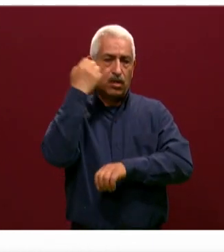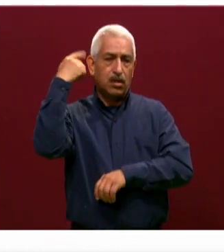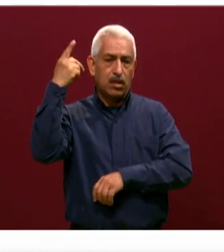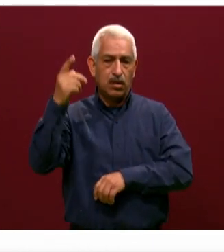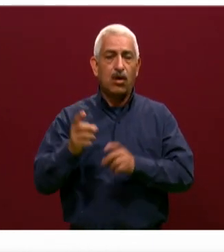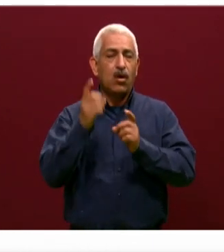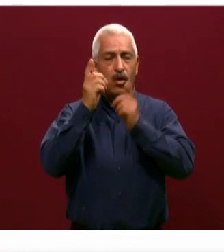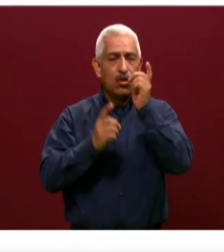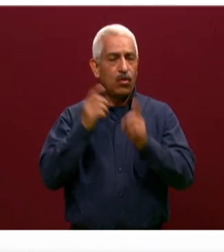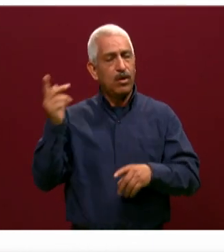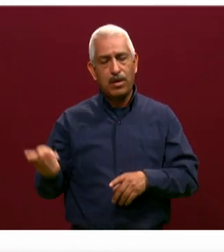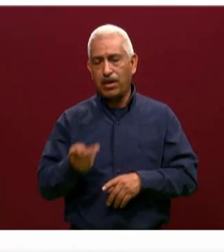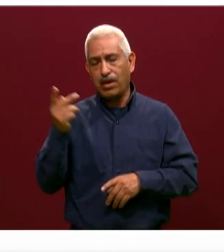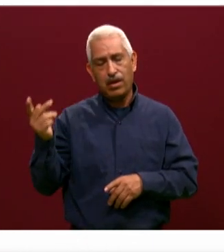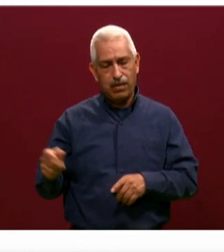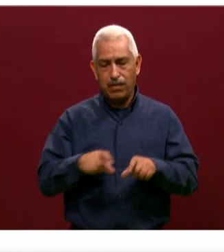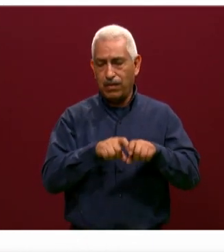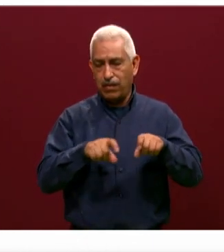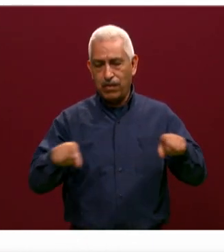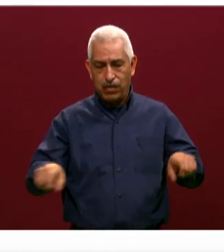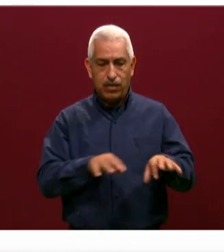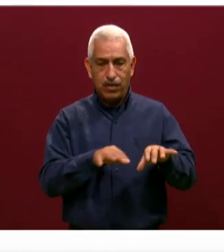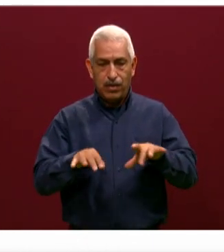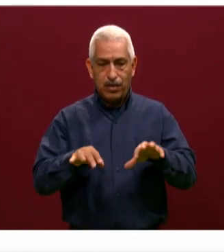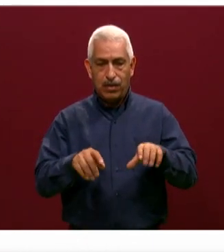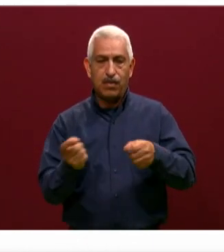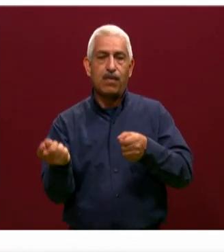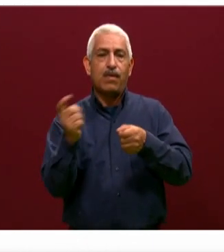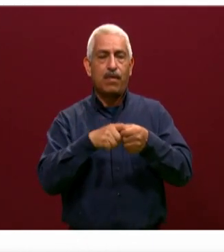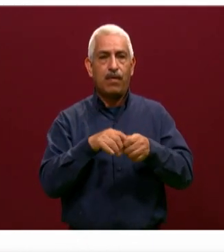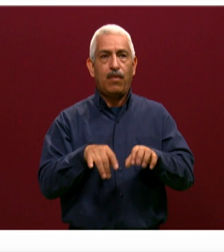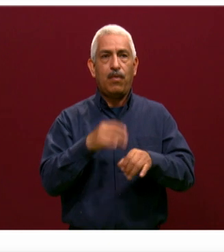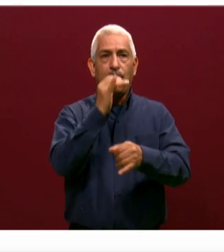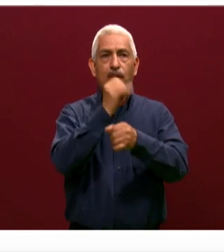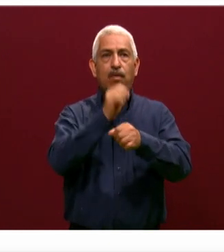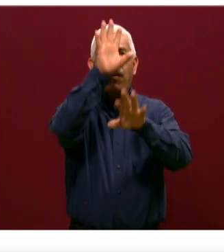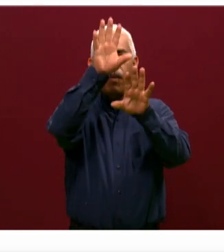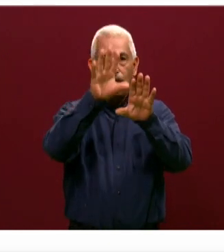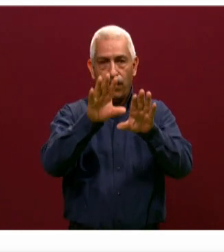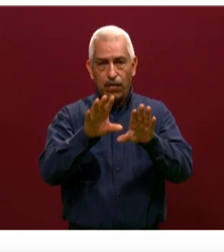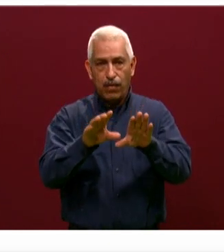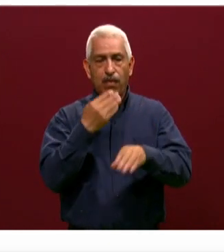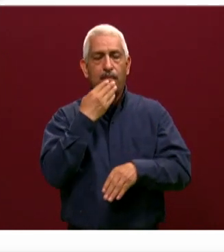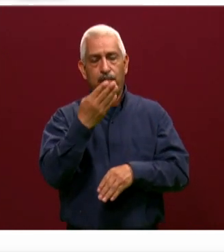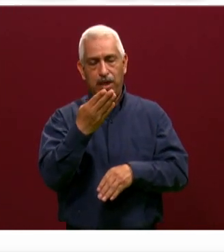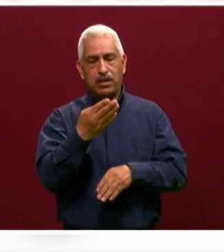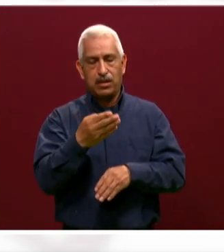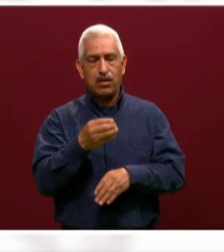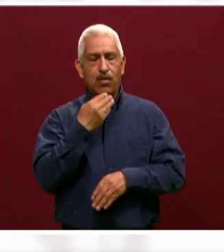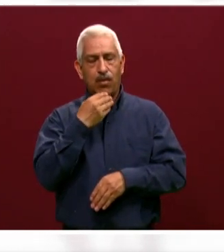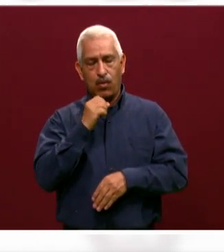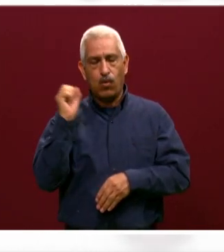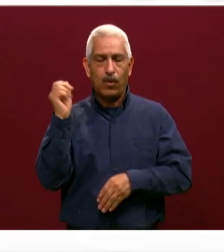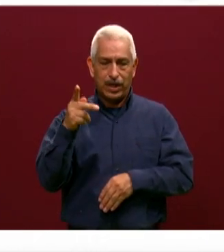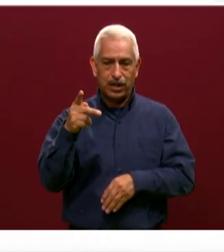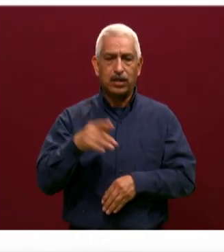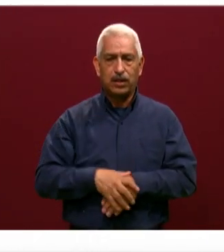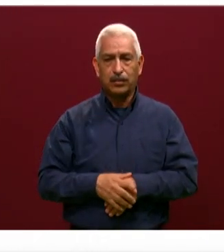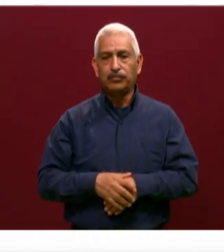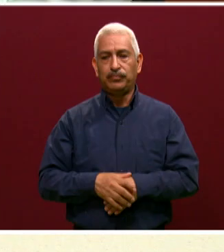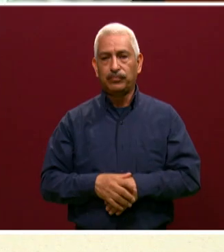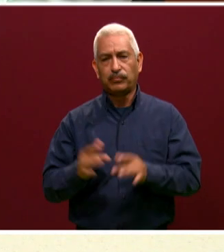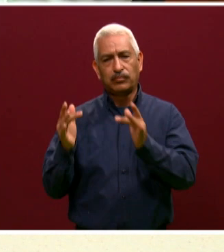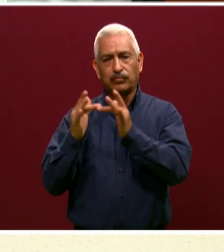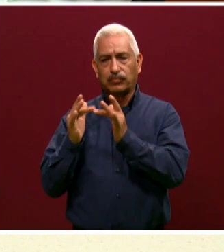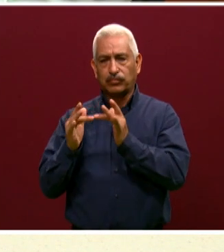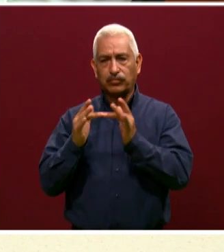Ahí está, www.cobaep.edu.mx. Ahí está este enlace en donde